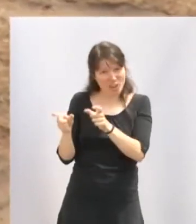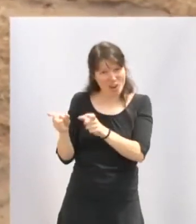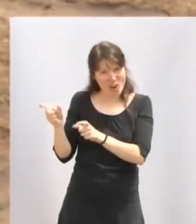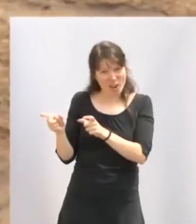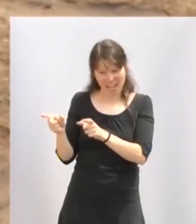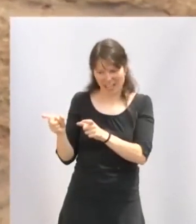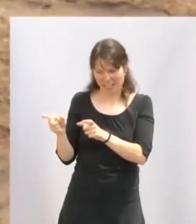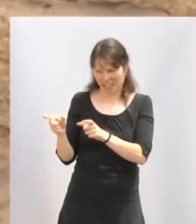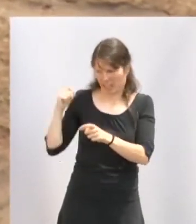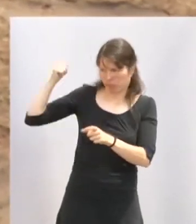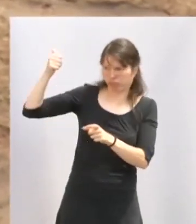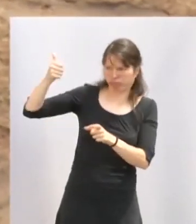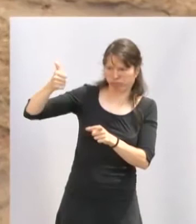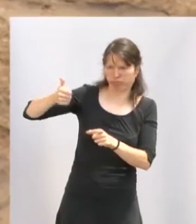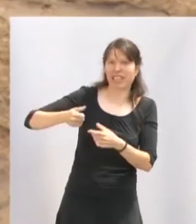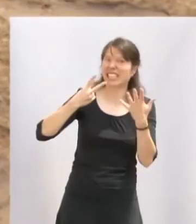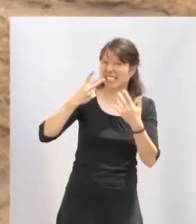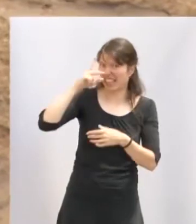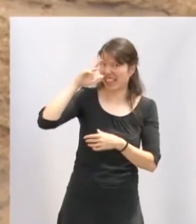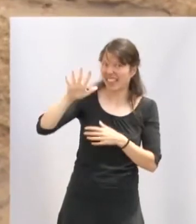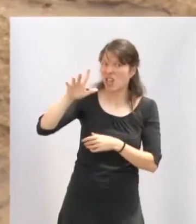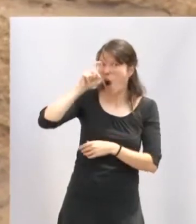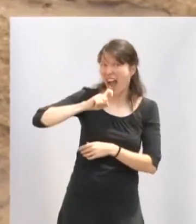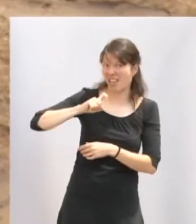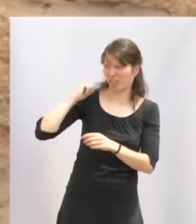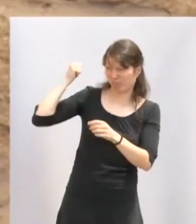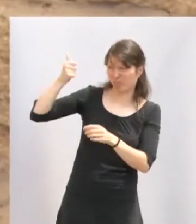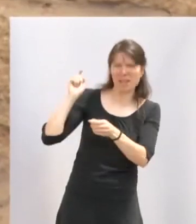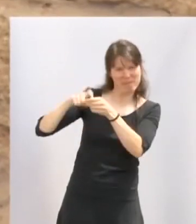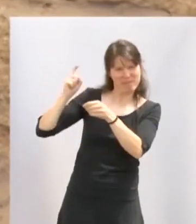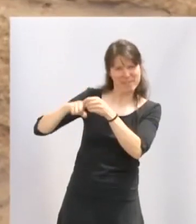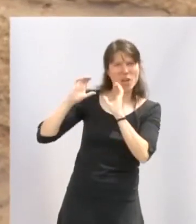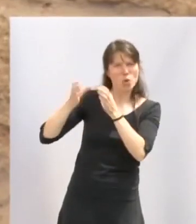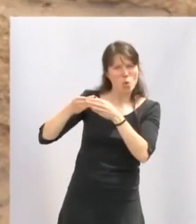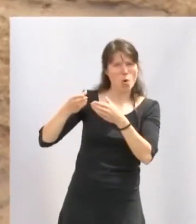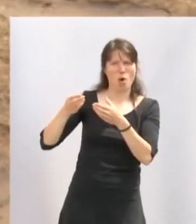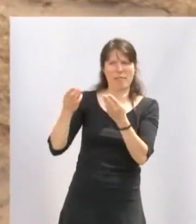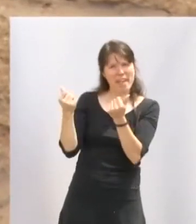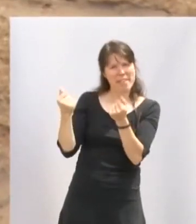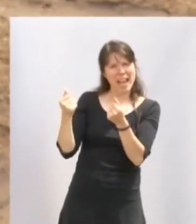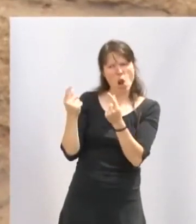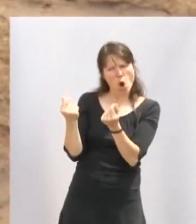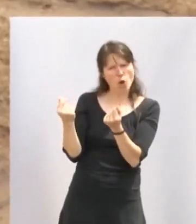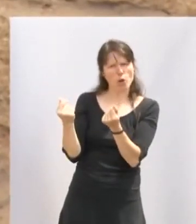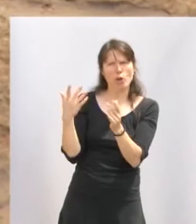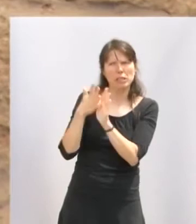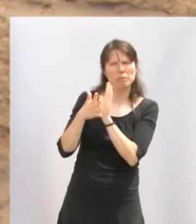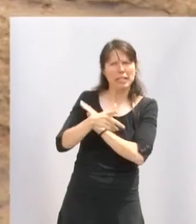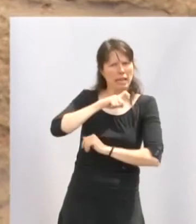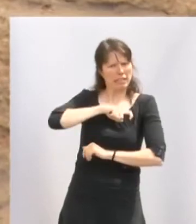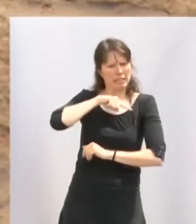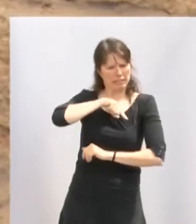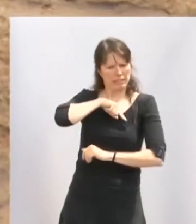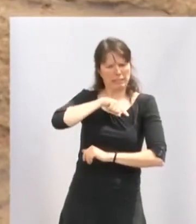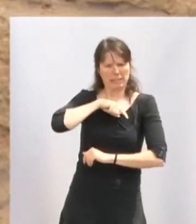que a lo largo de todos estos 75 años han pertenecido al grupo de danzas de Logroño puede parecer una tarea muy,